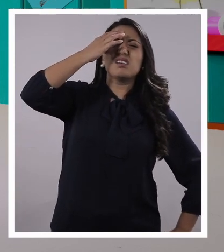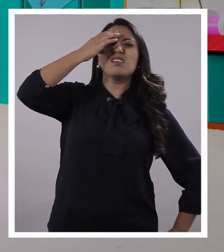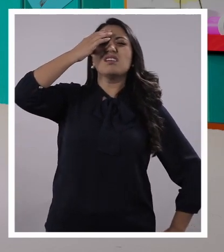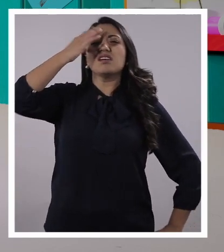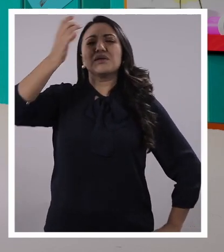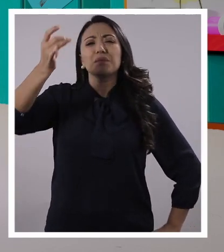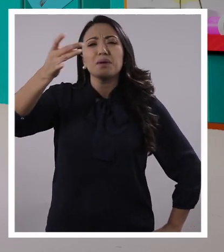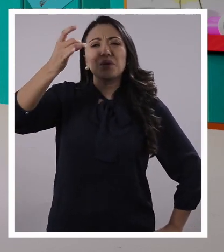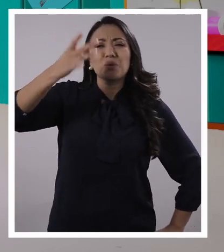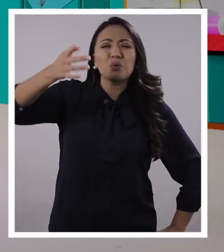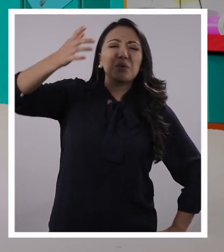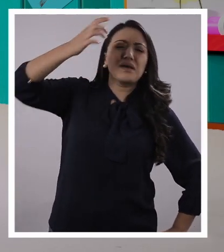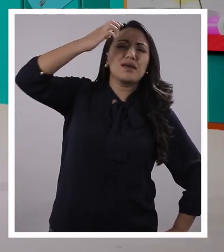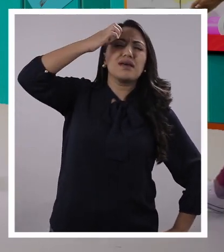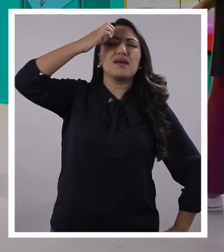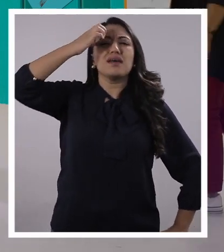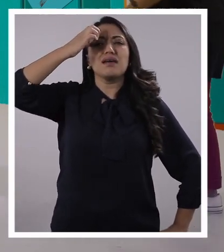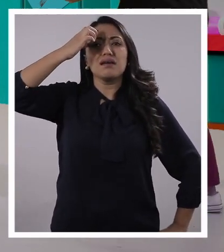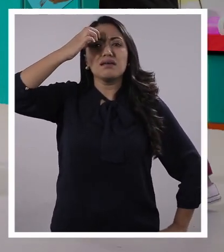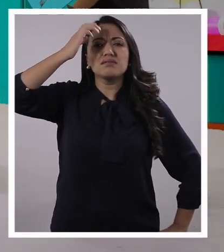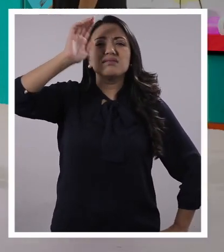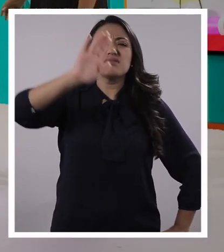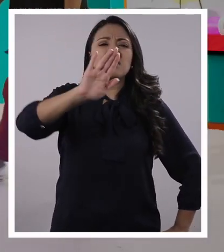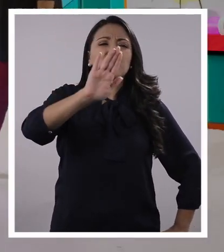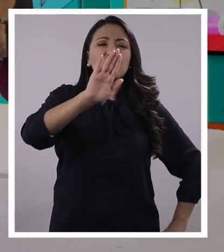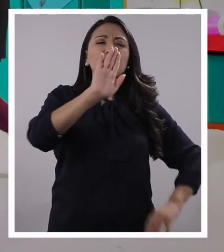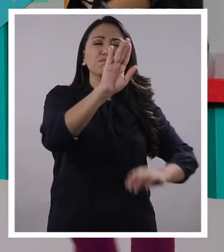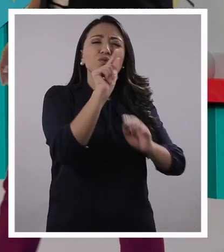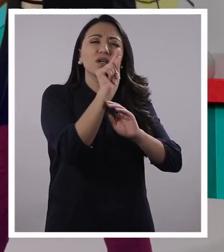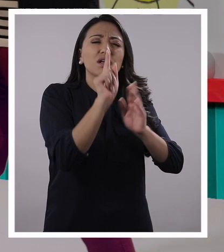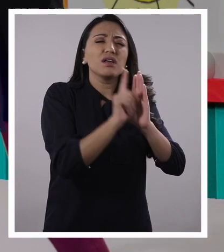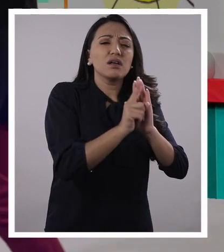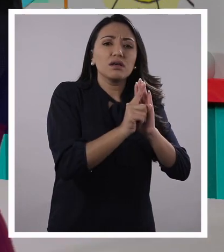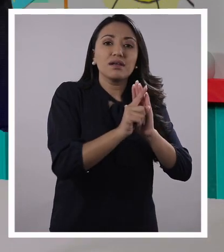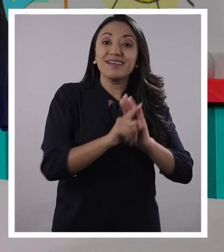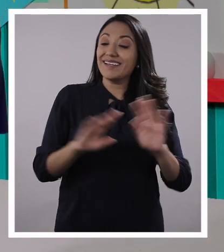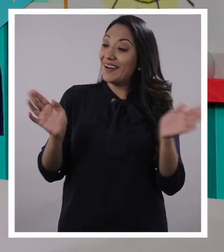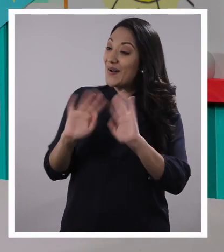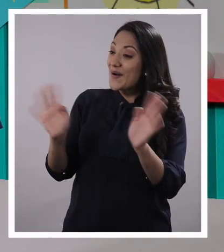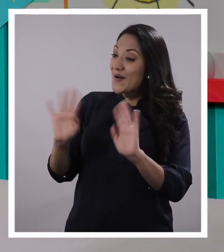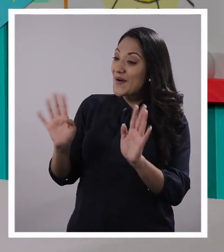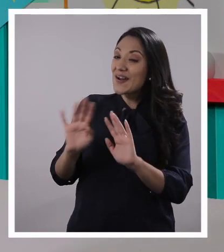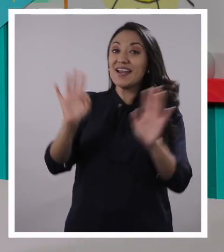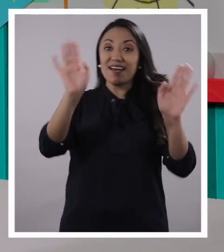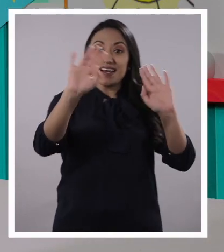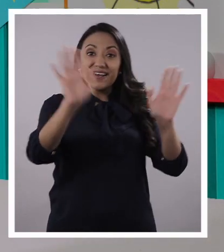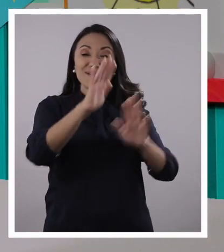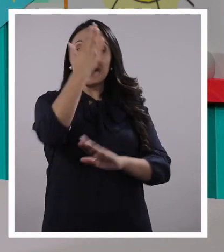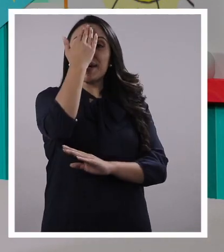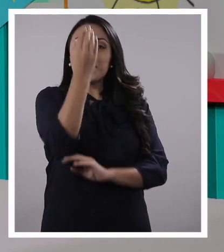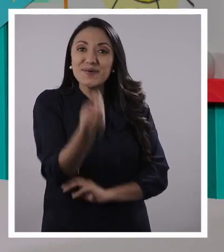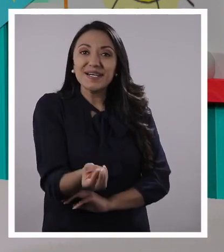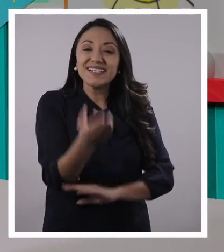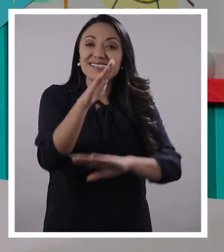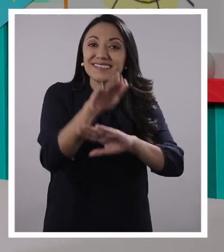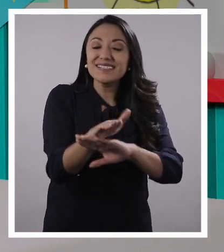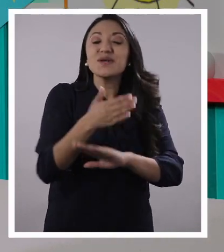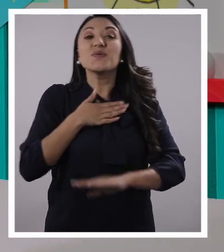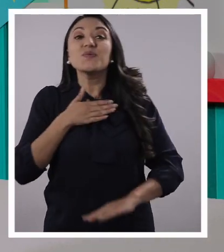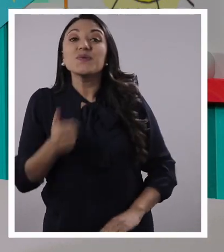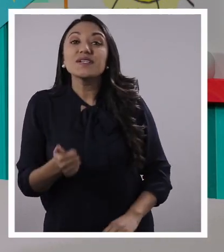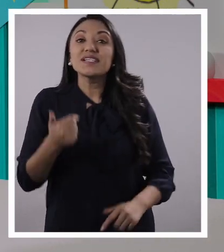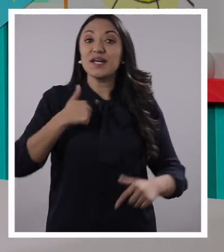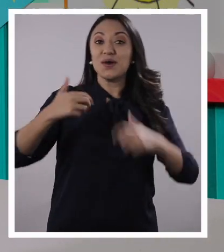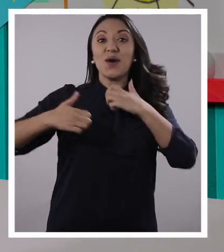cabeza. Pero ya continuamos con el programa, chicos. No sé, profe. Hola, Pancho. Hola, chicos y chicas. ¿Cómo están? Estoy